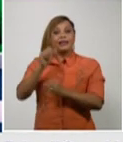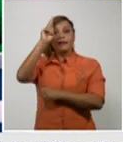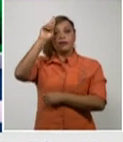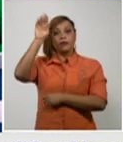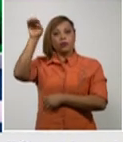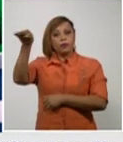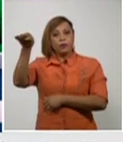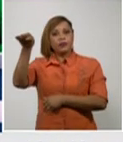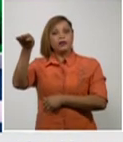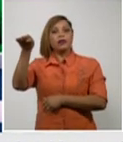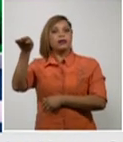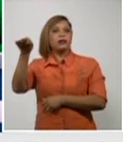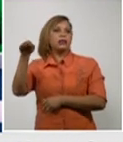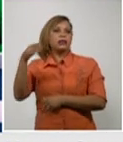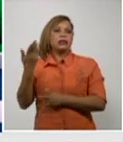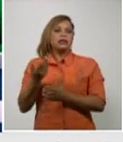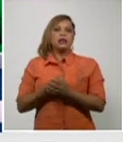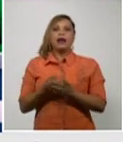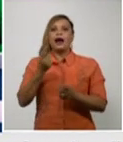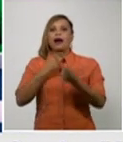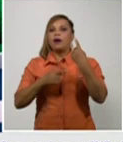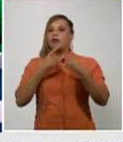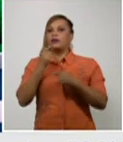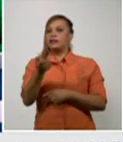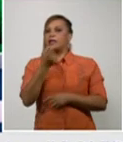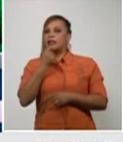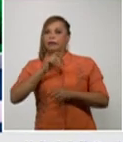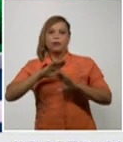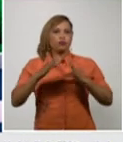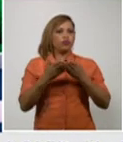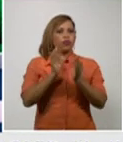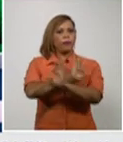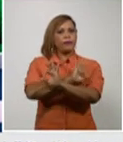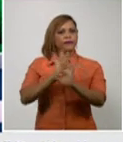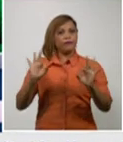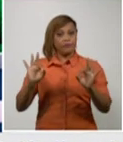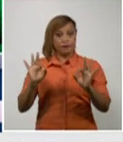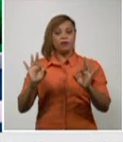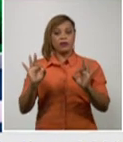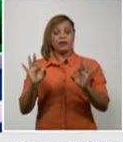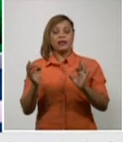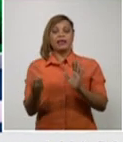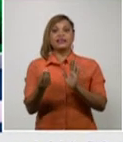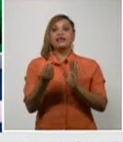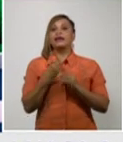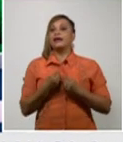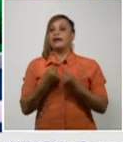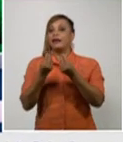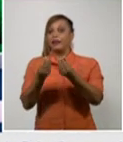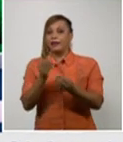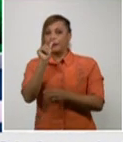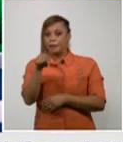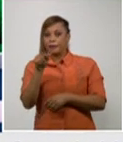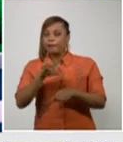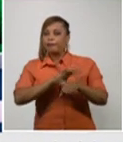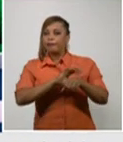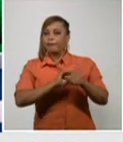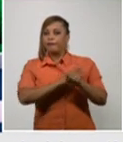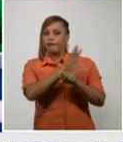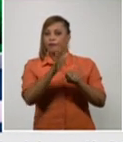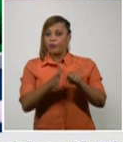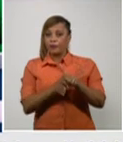hemodinámica a pesar del tratamiento específico que se aplica para estas complicaciones,